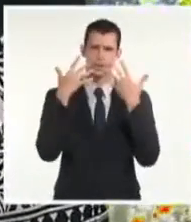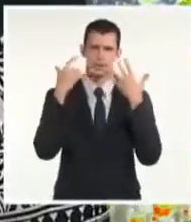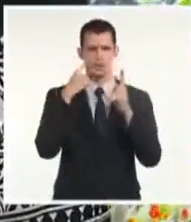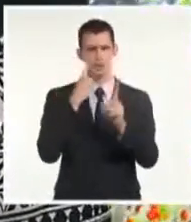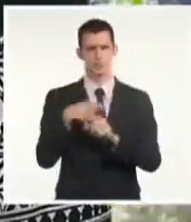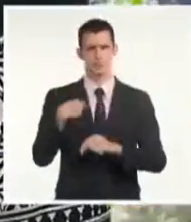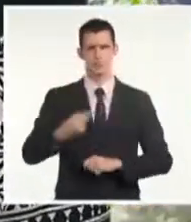hasta mañana.